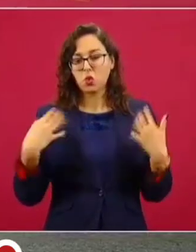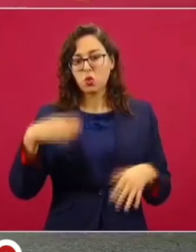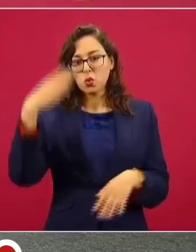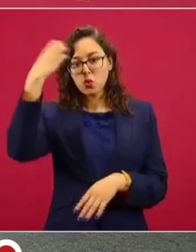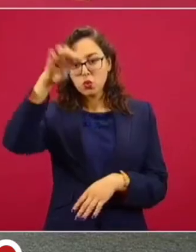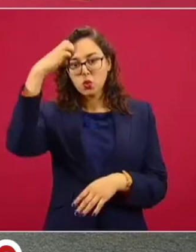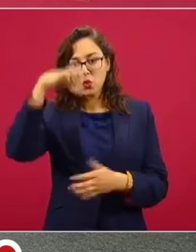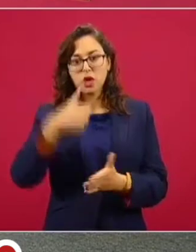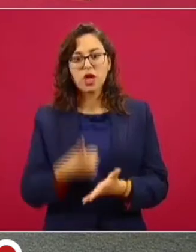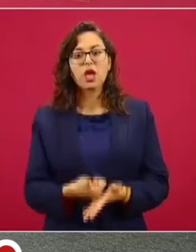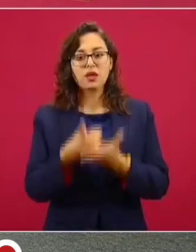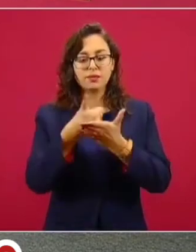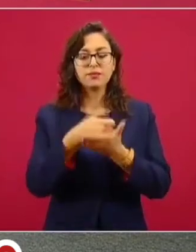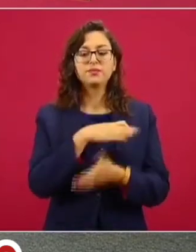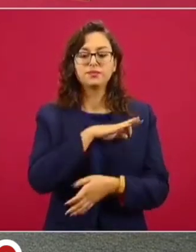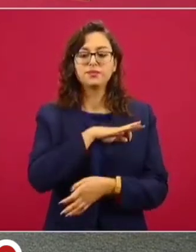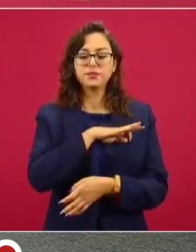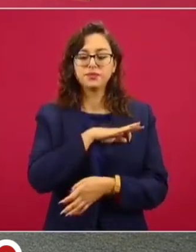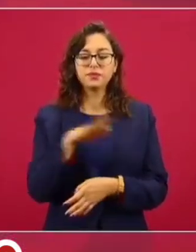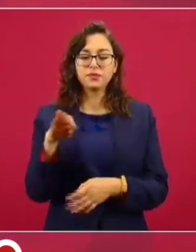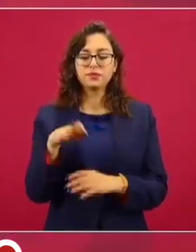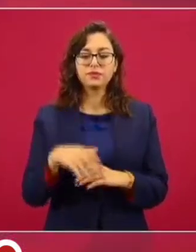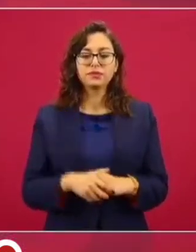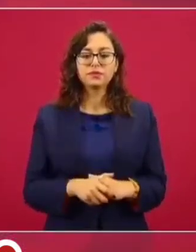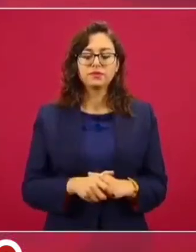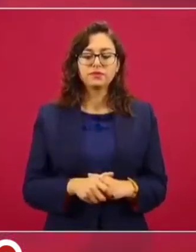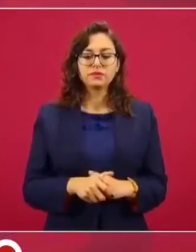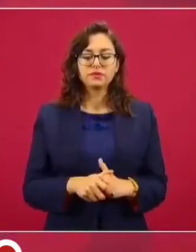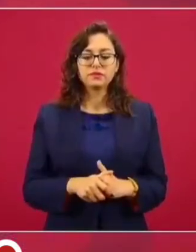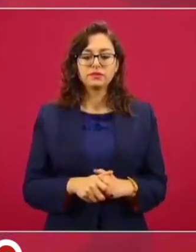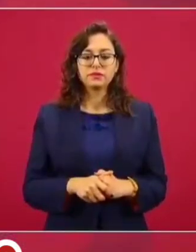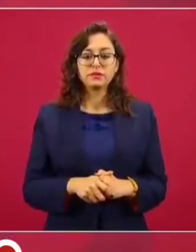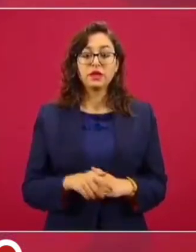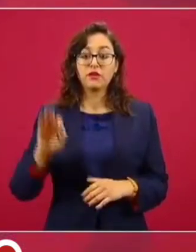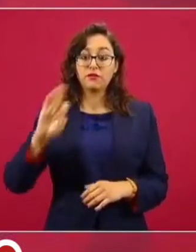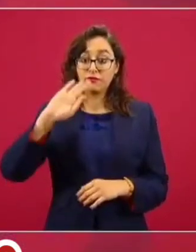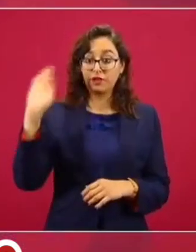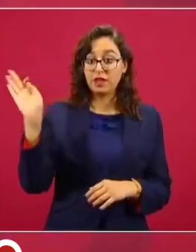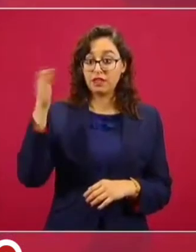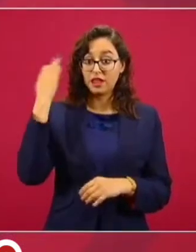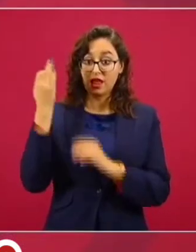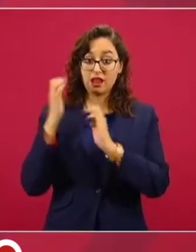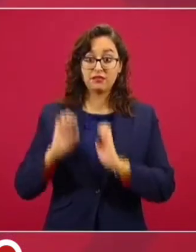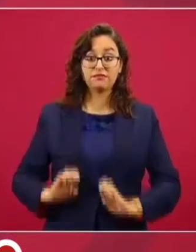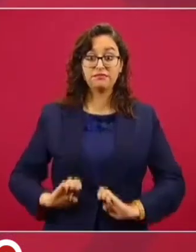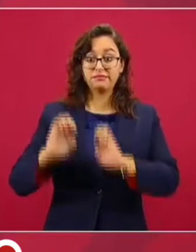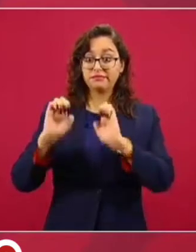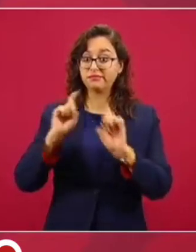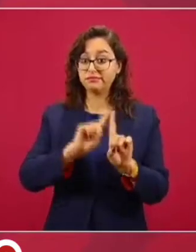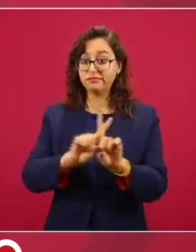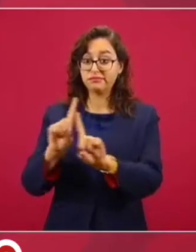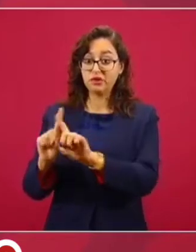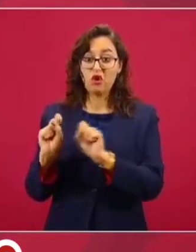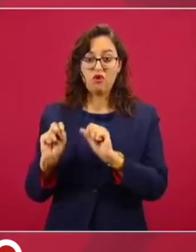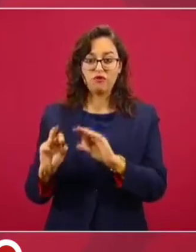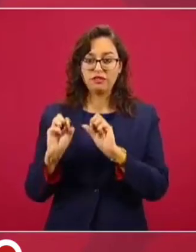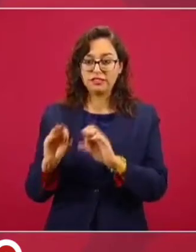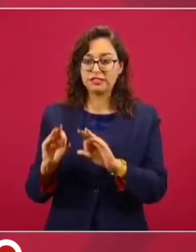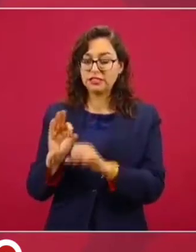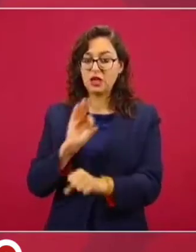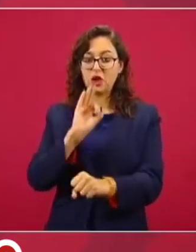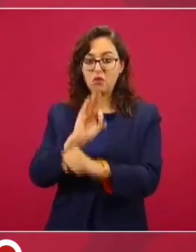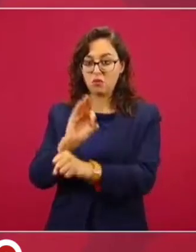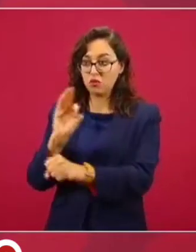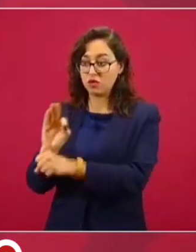en esto. La protección federal se está creando, también se los adelanto, porque vamos a